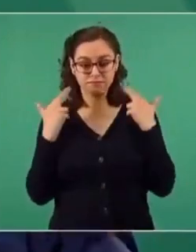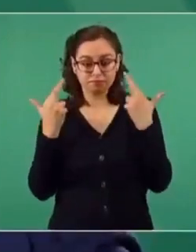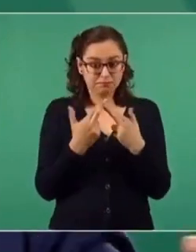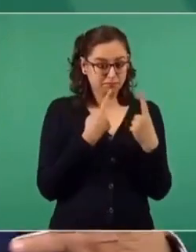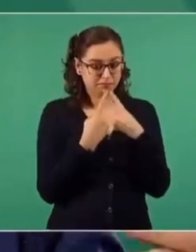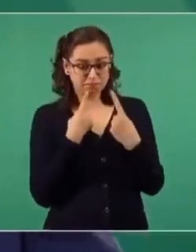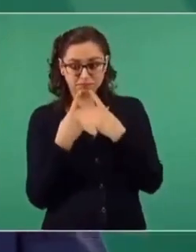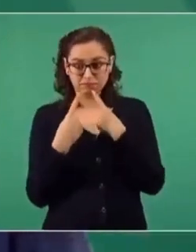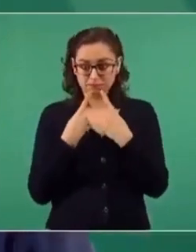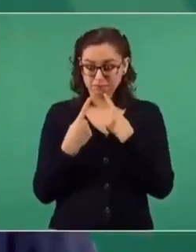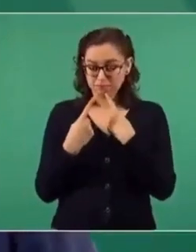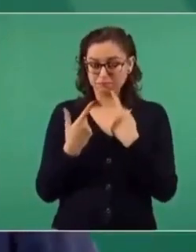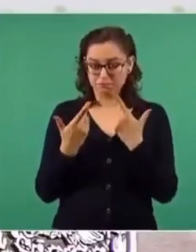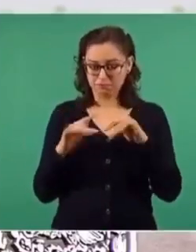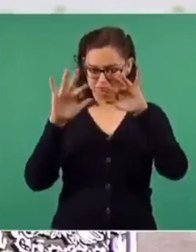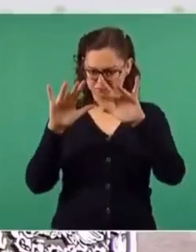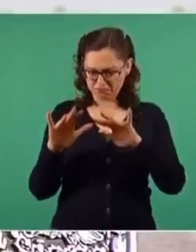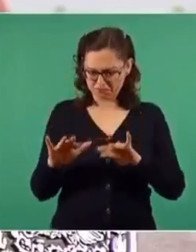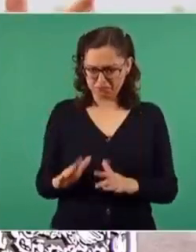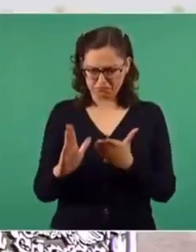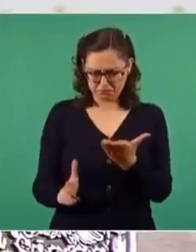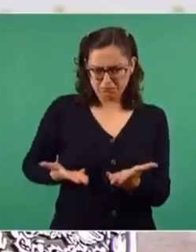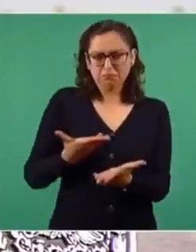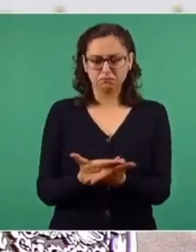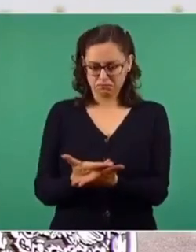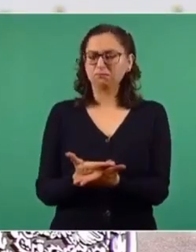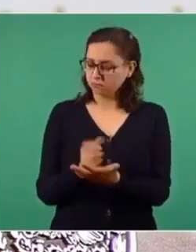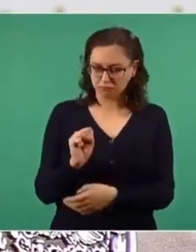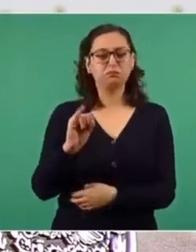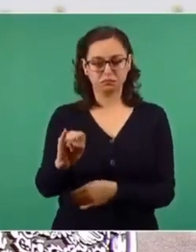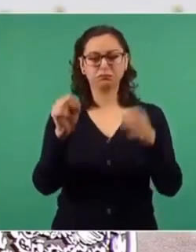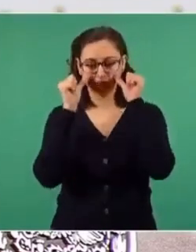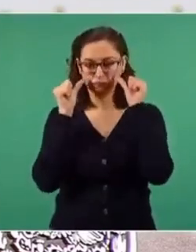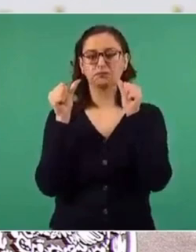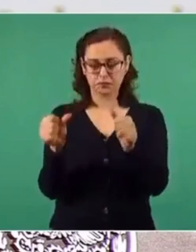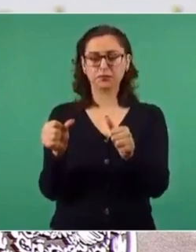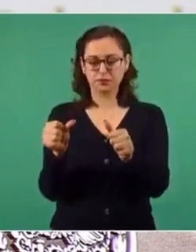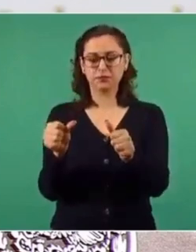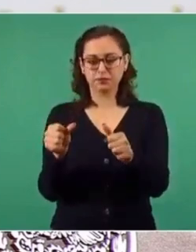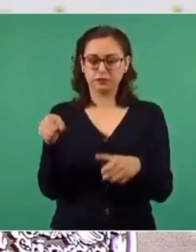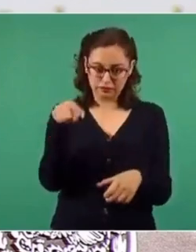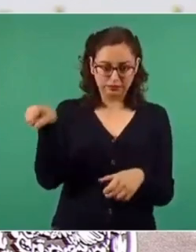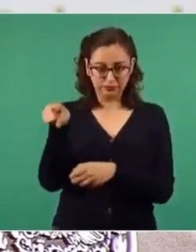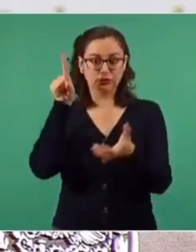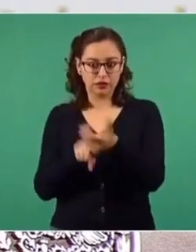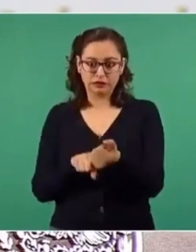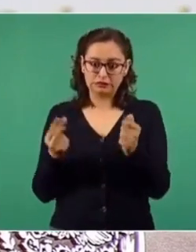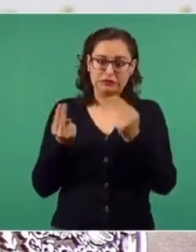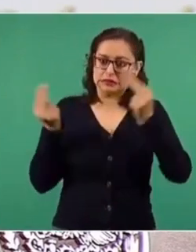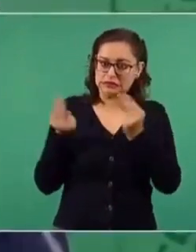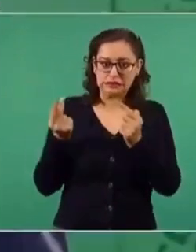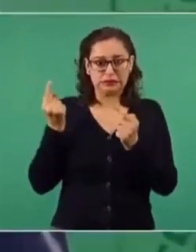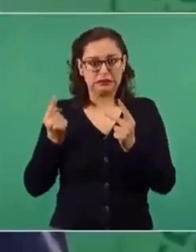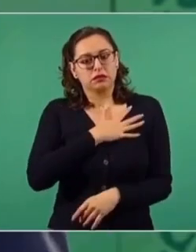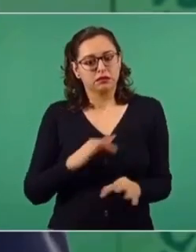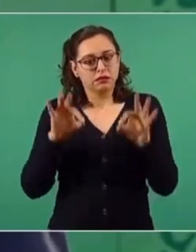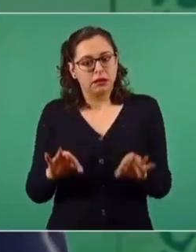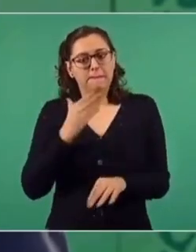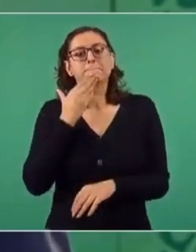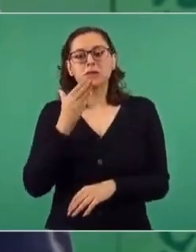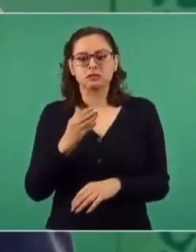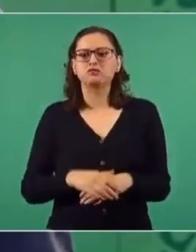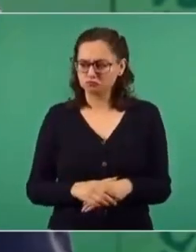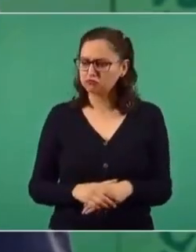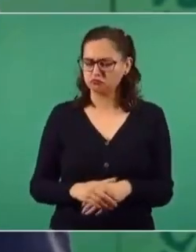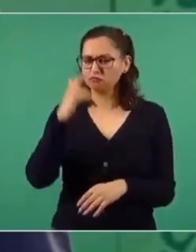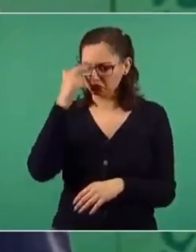y presentaron un escrito que se va a atender sobre necesidades para el bienestar. Se va a dar